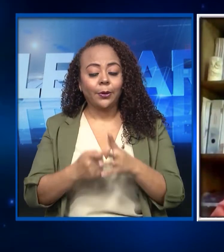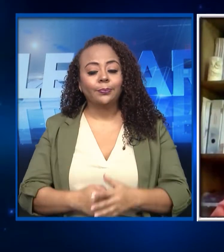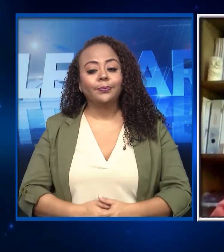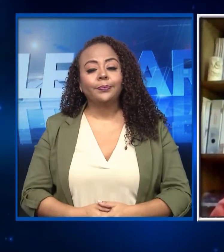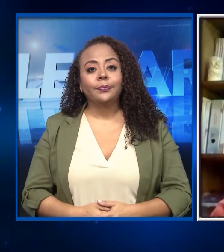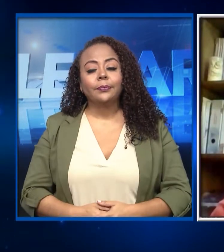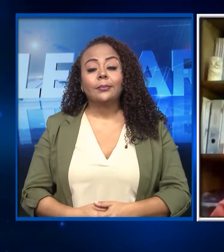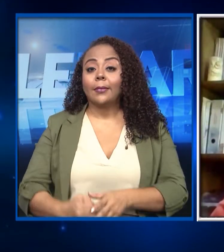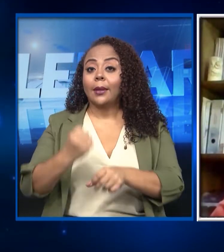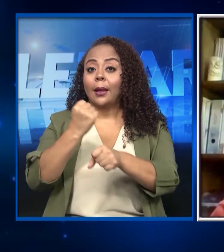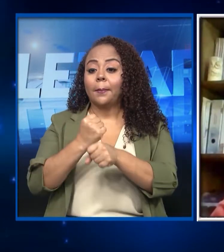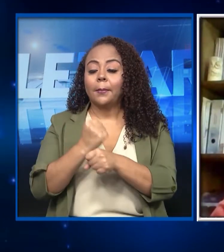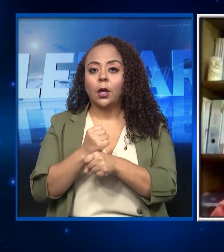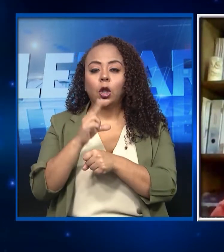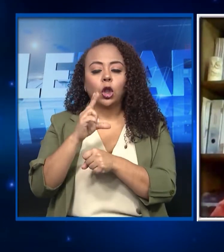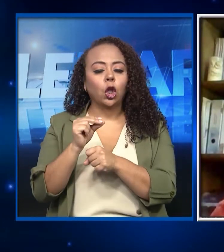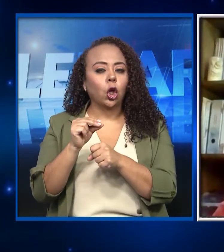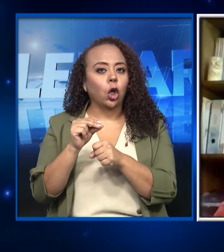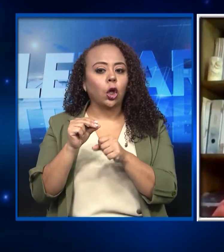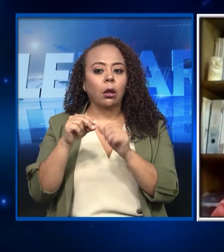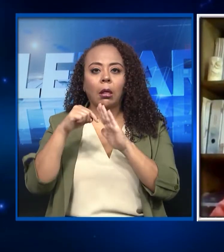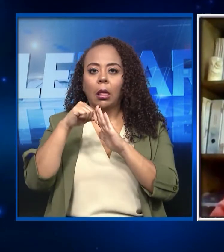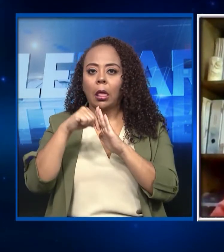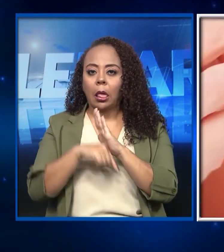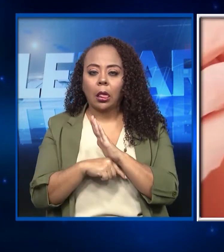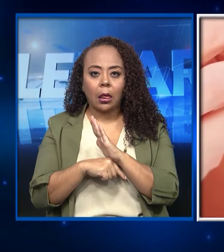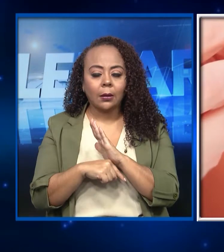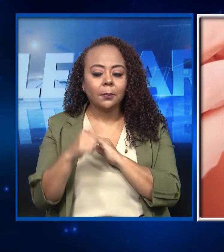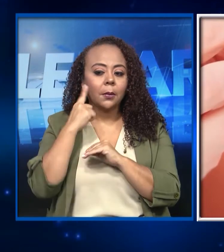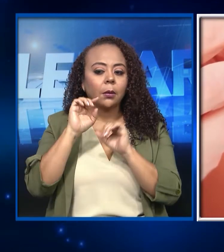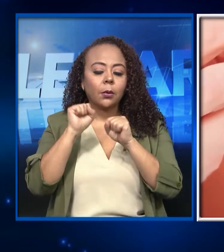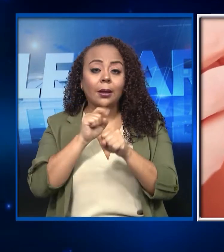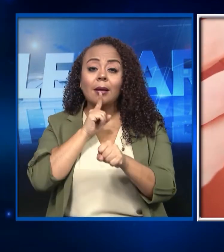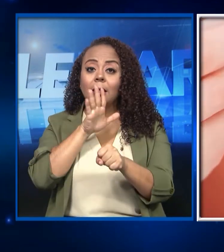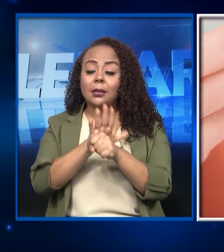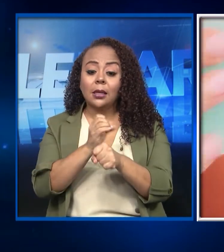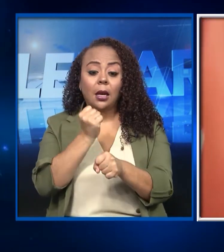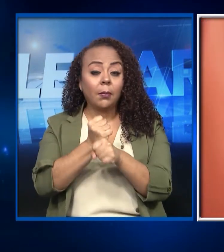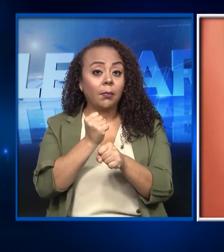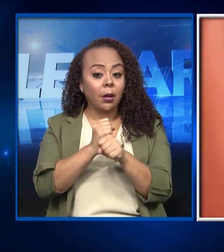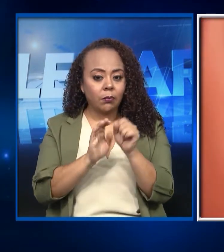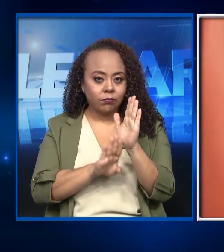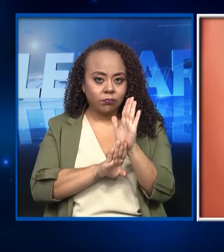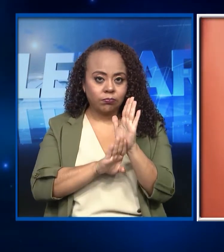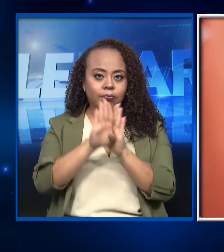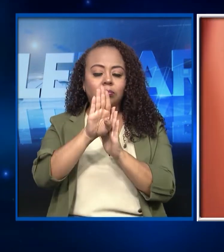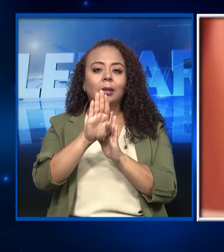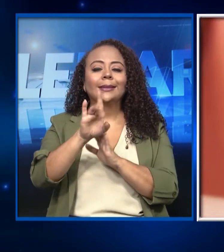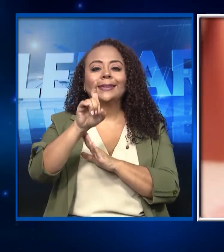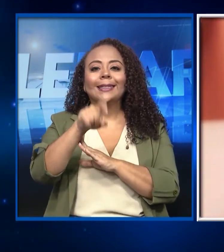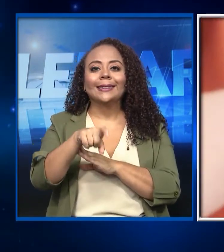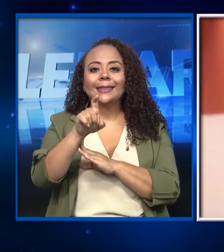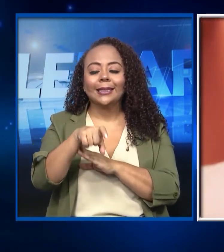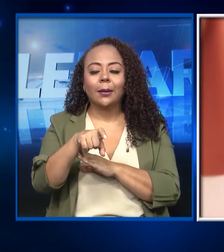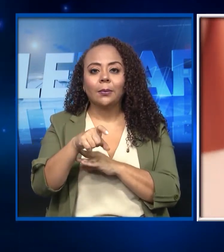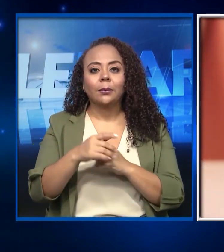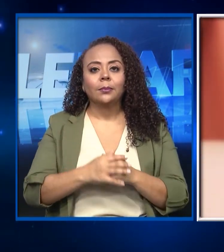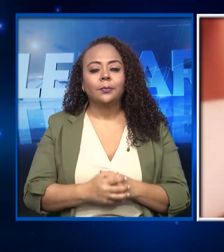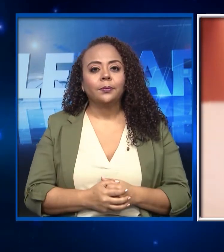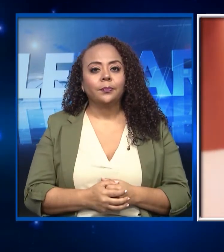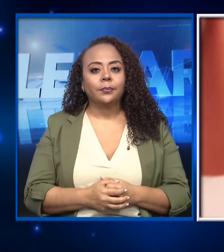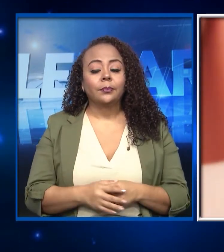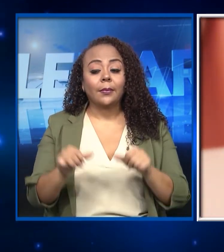empleo no siga cayendo. Y para poder garantizar que el empleo se recupere, se necesita que los